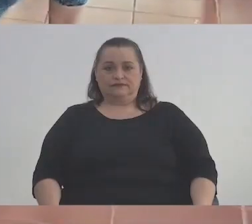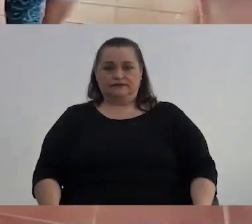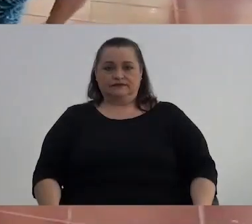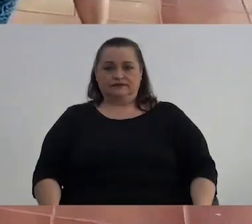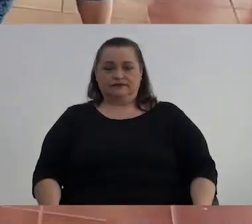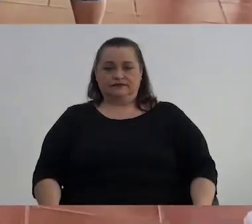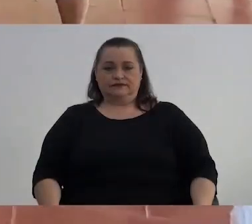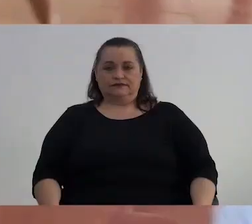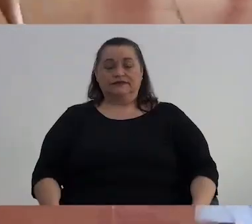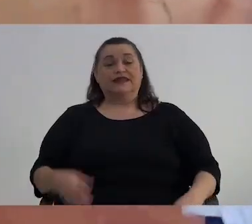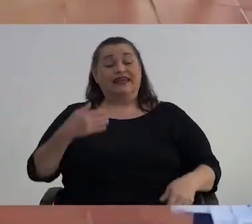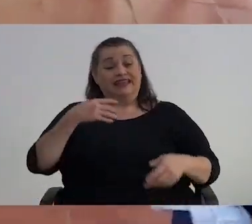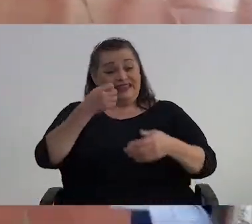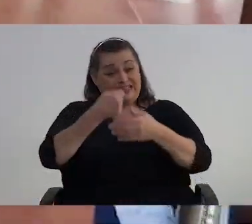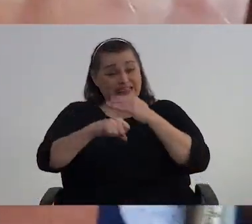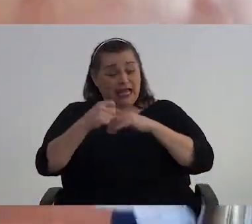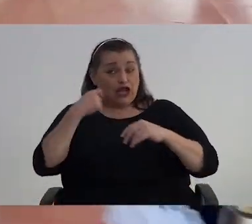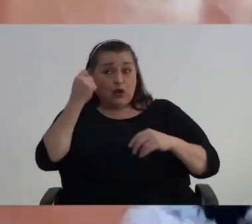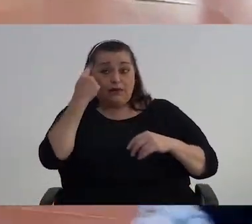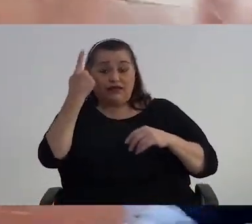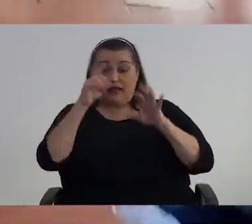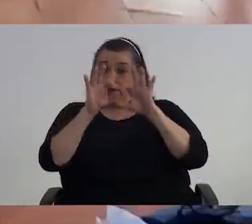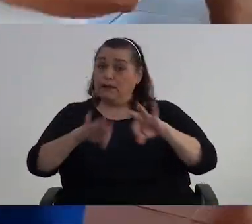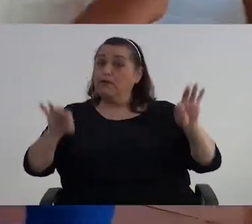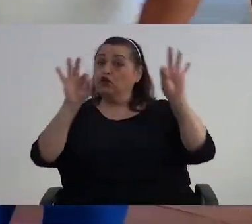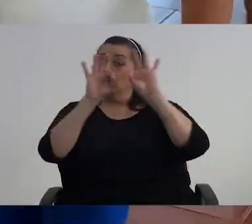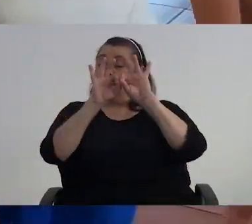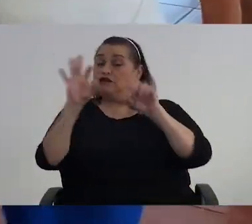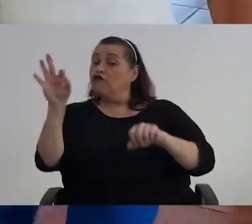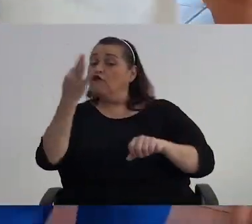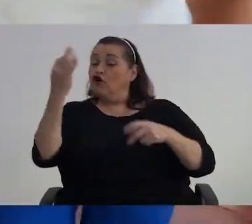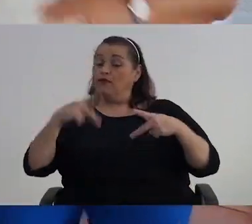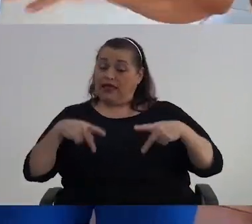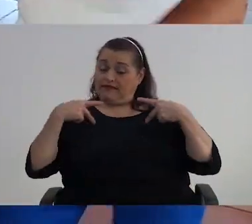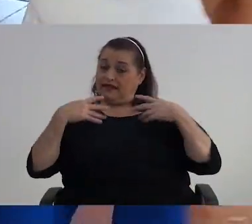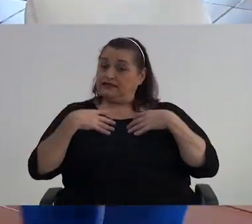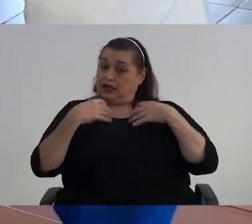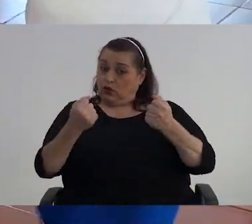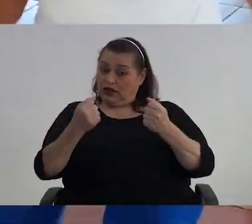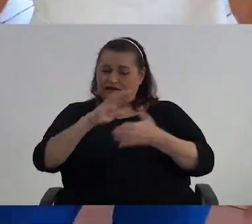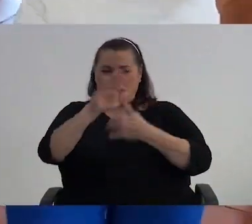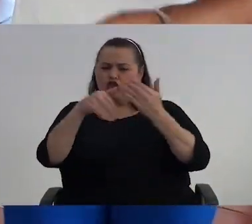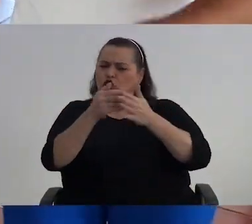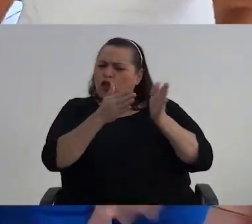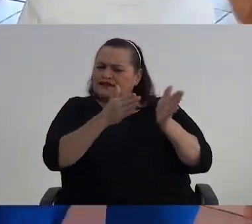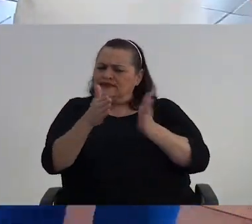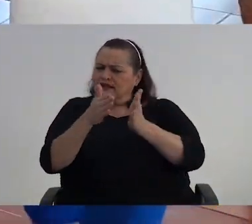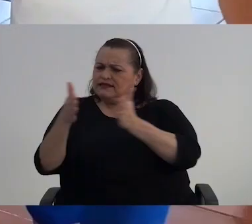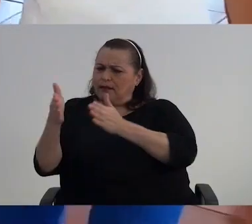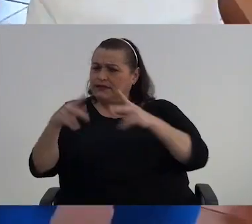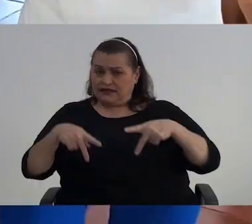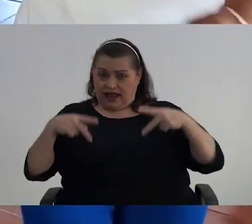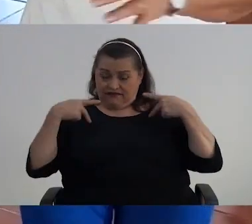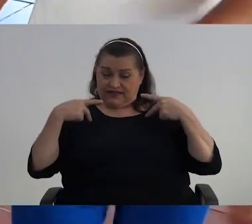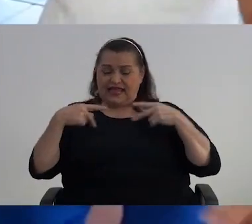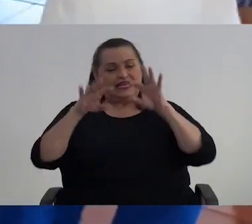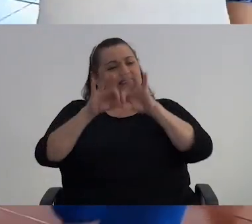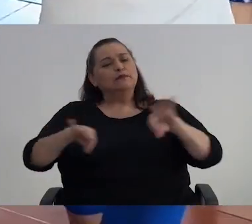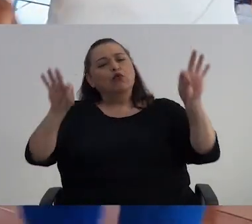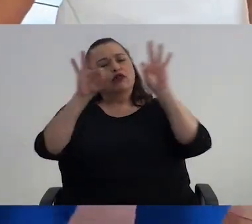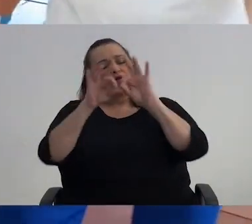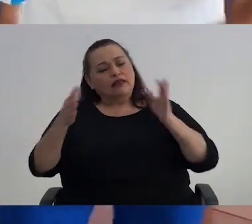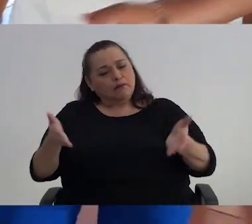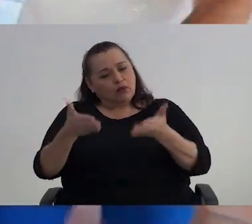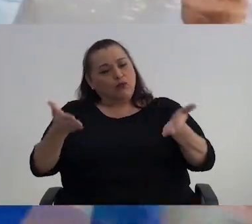Conocer y comprender La importancia De mantener Un estilo de vida Saludable En todas las etapas De nuestra vida Es vital Para promover Un